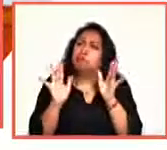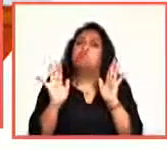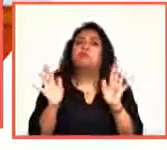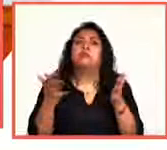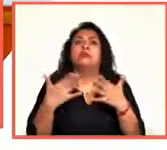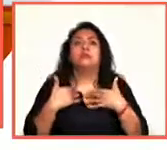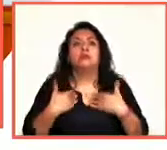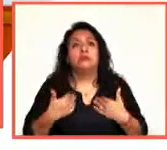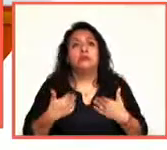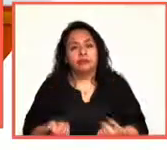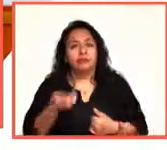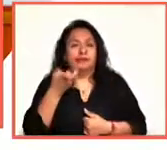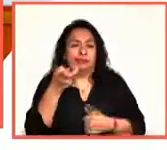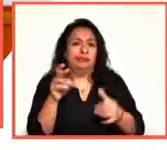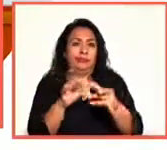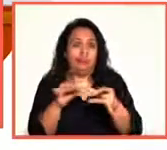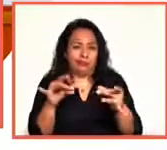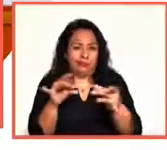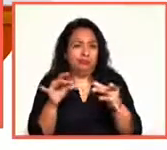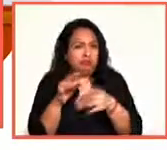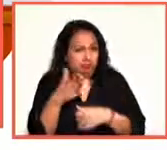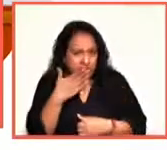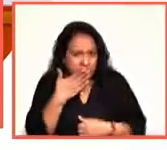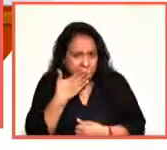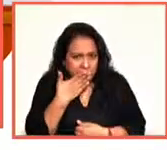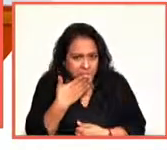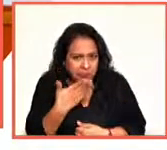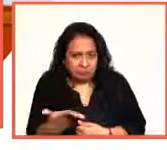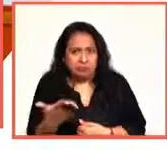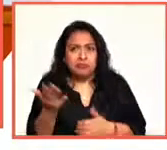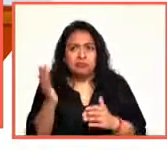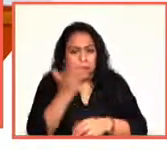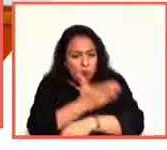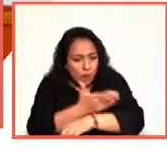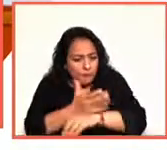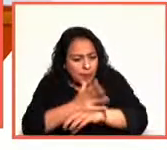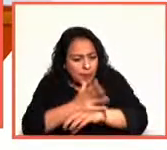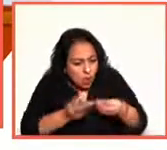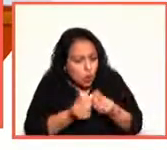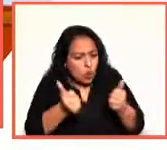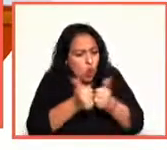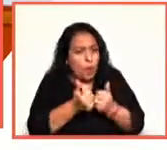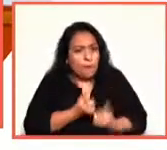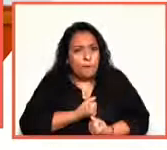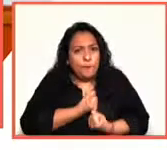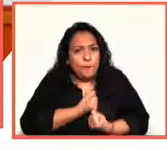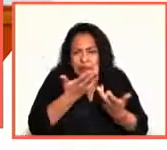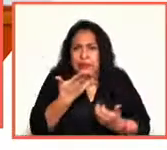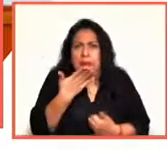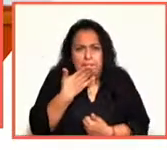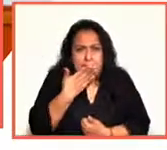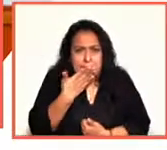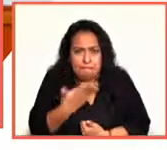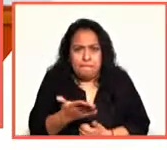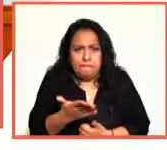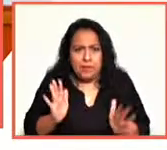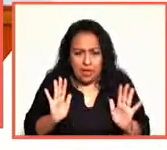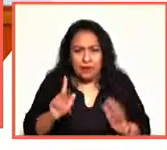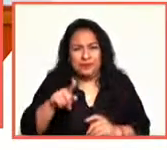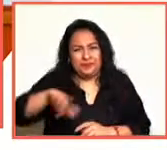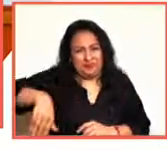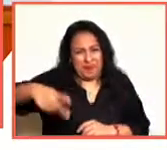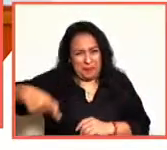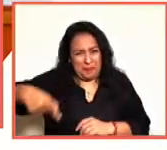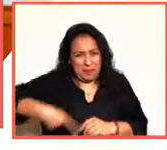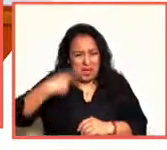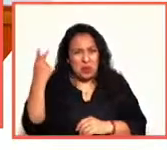explicación está muy bien como compañera de la poesía. Y lo que preguntabas, ¿es